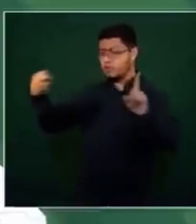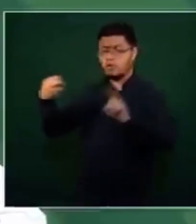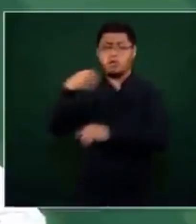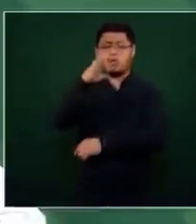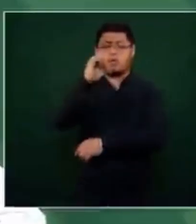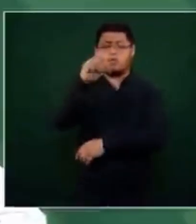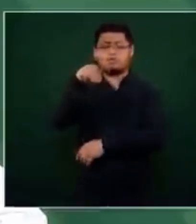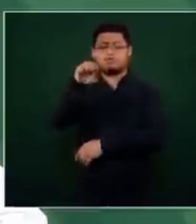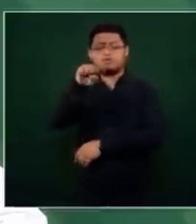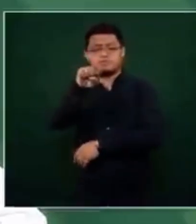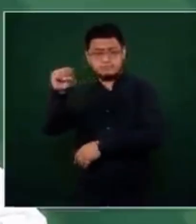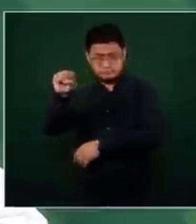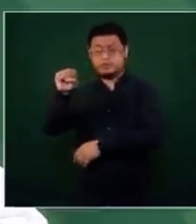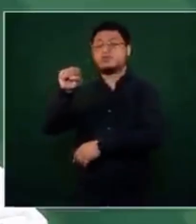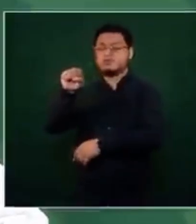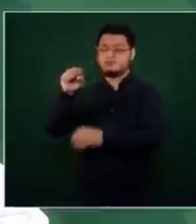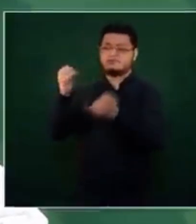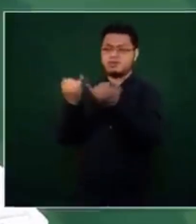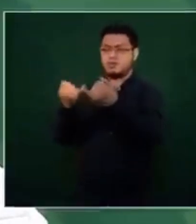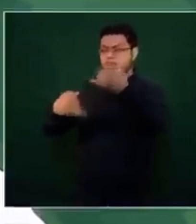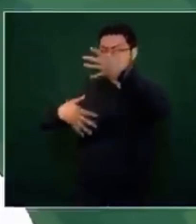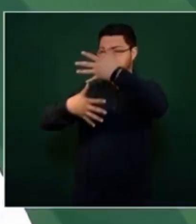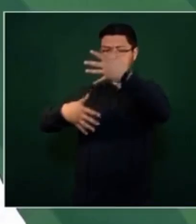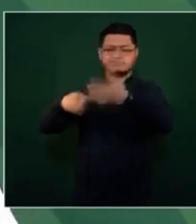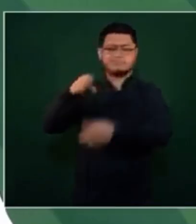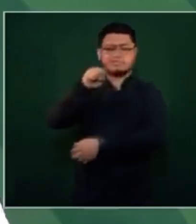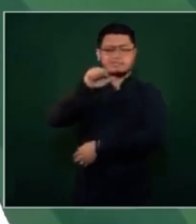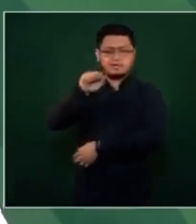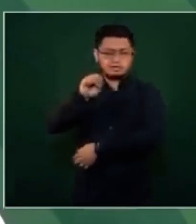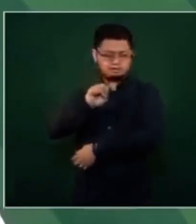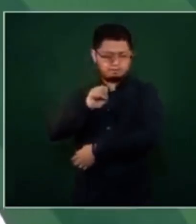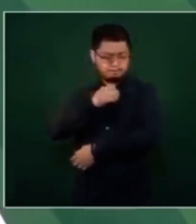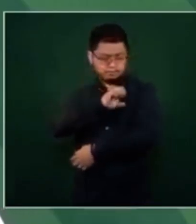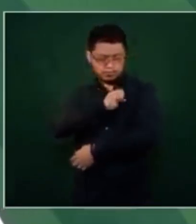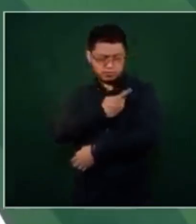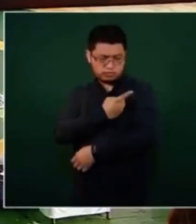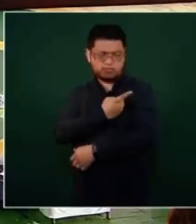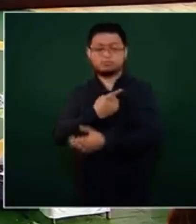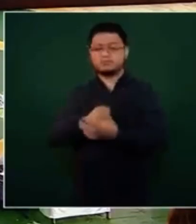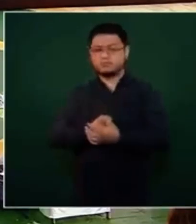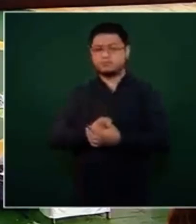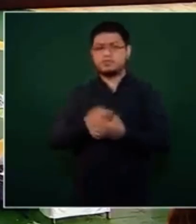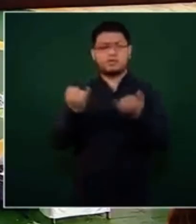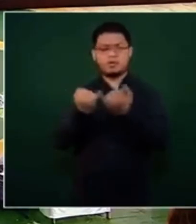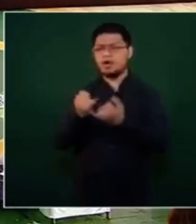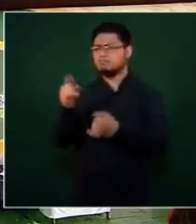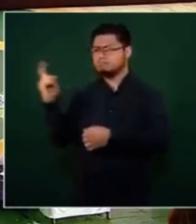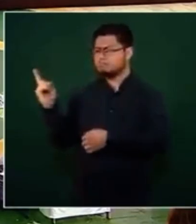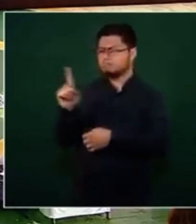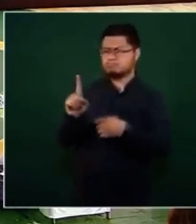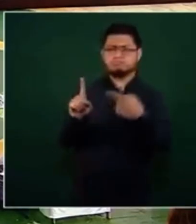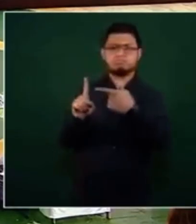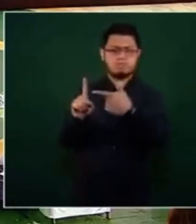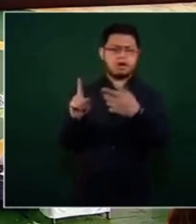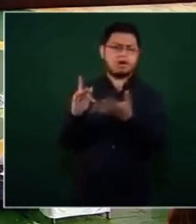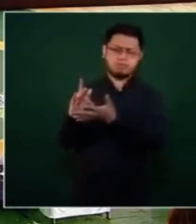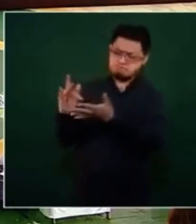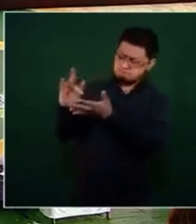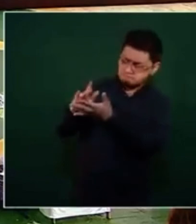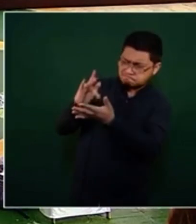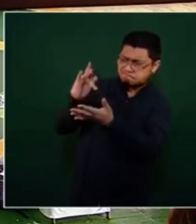Mundial de la Salud y la Panamericana de la Salud, a través de un grupo técnico asesor en vacunación, a quien también agradecemos